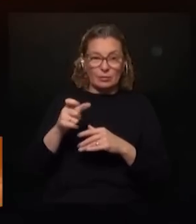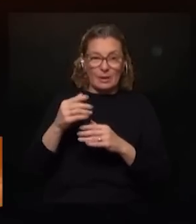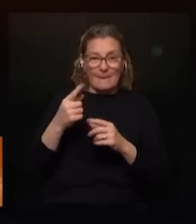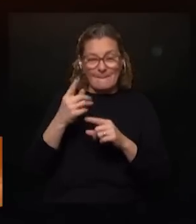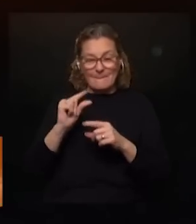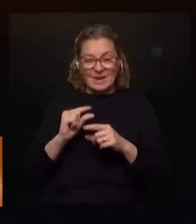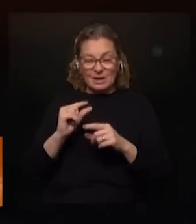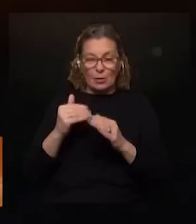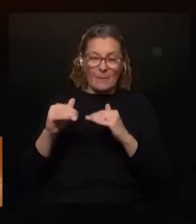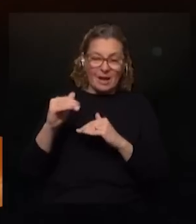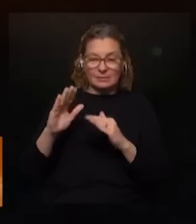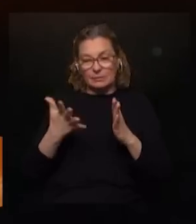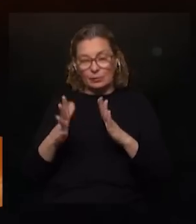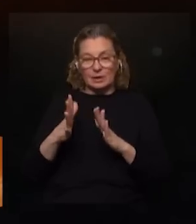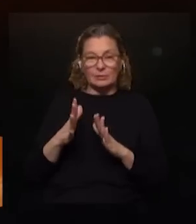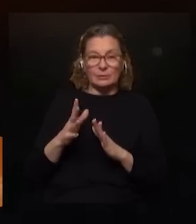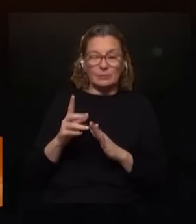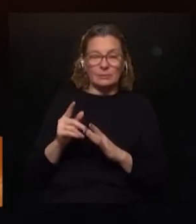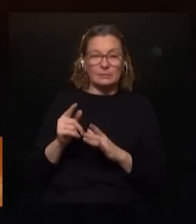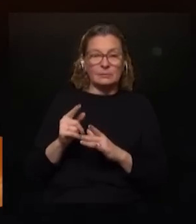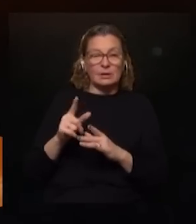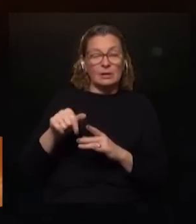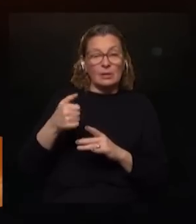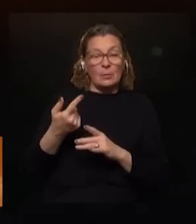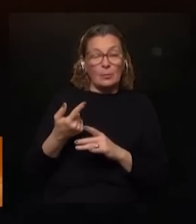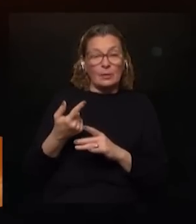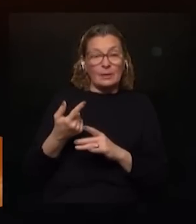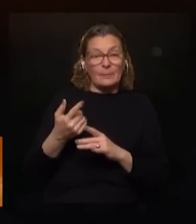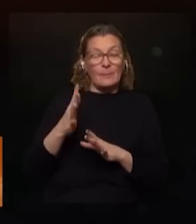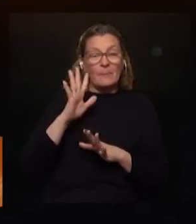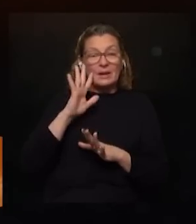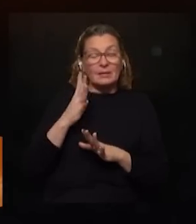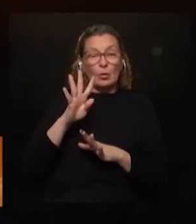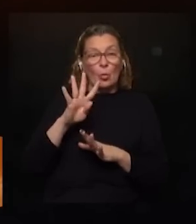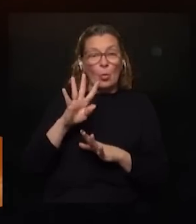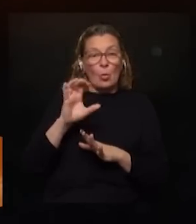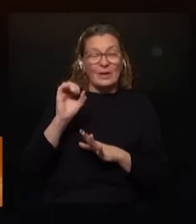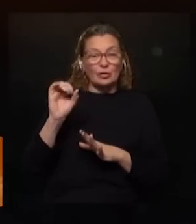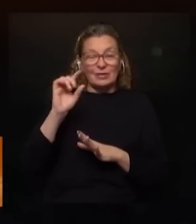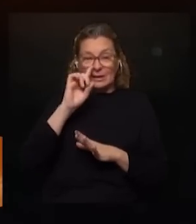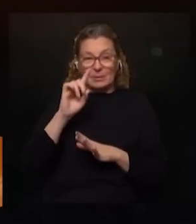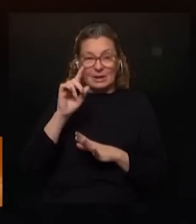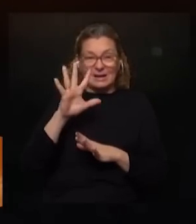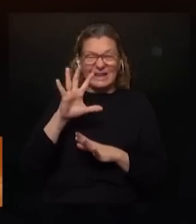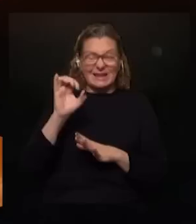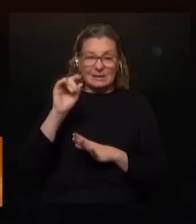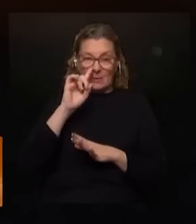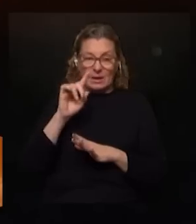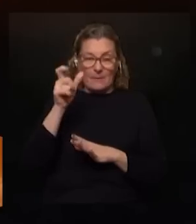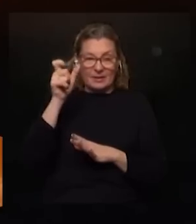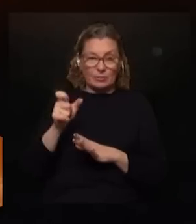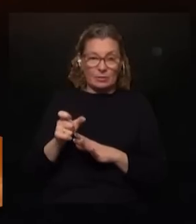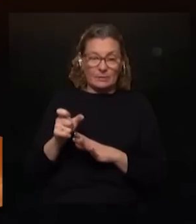menos o un millón cien por ahí y luego hay una estimación de 400 mil 500 mil personas